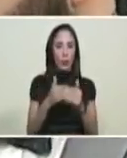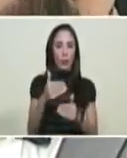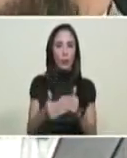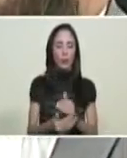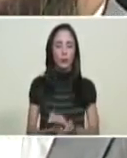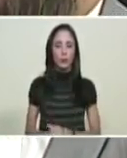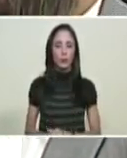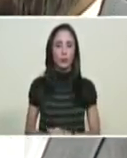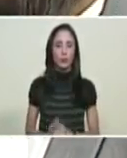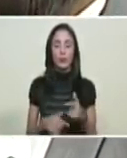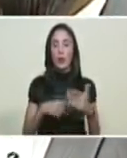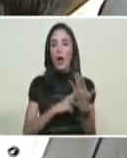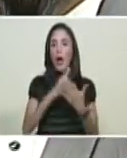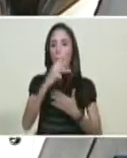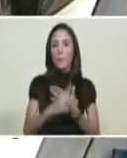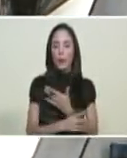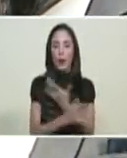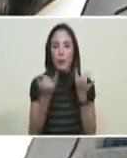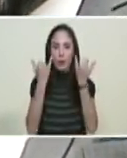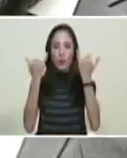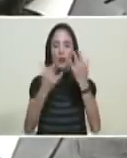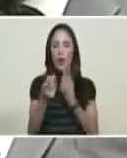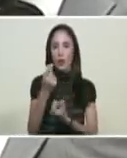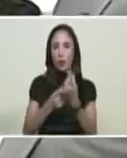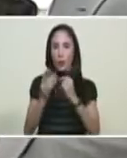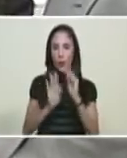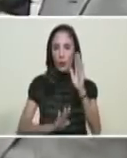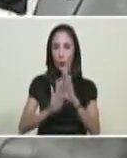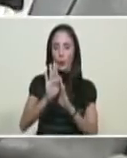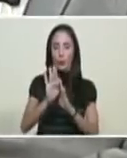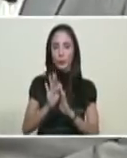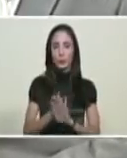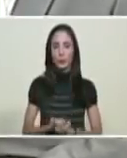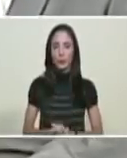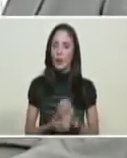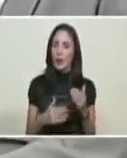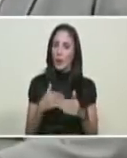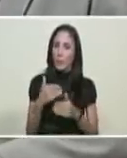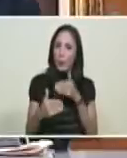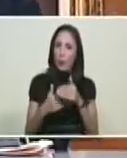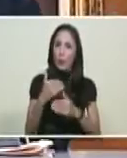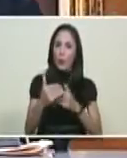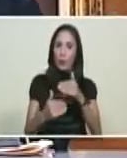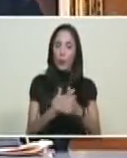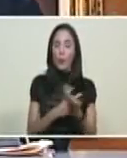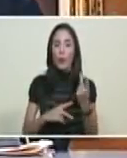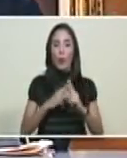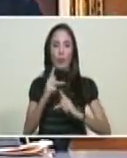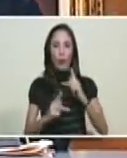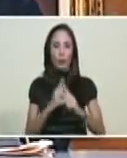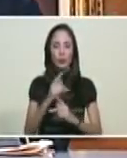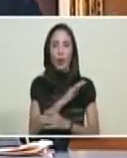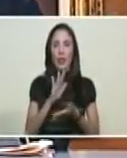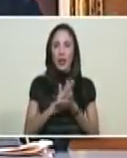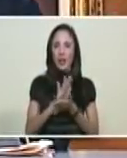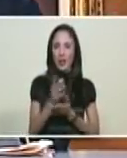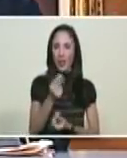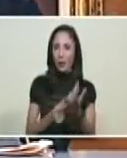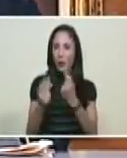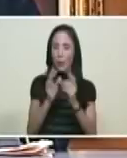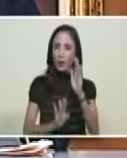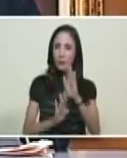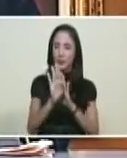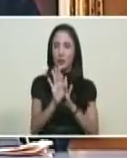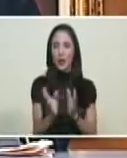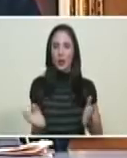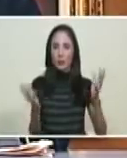Porque en el programa de recuperación económica, crecimiento y prosperidad vamos